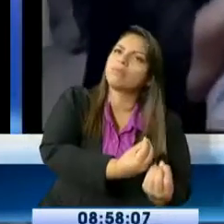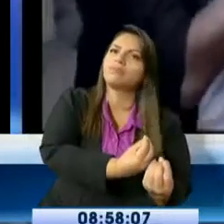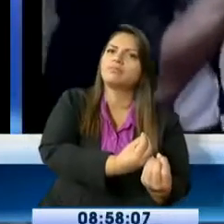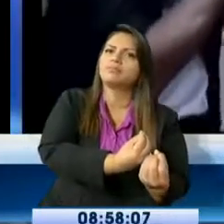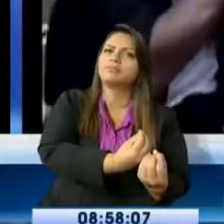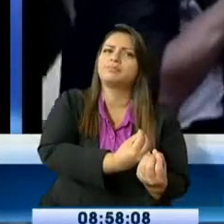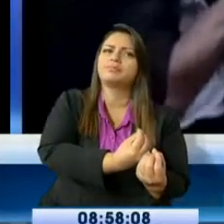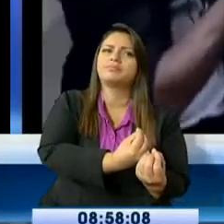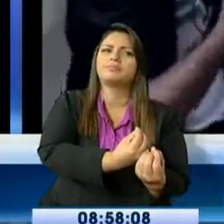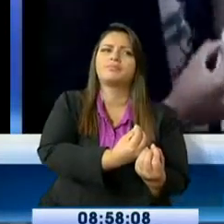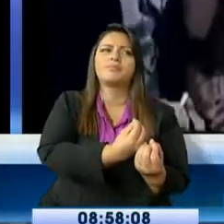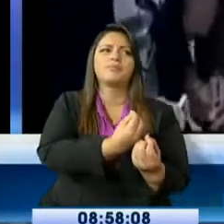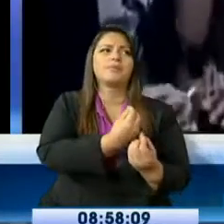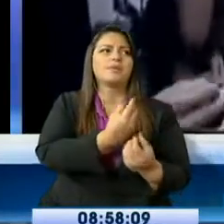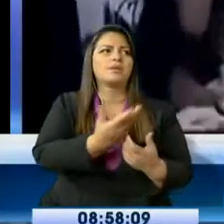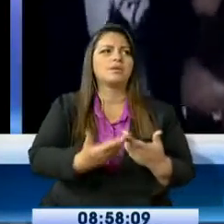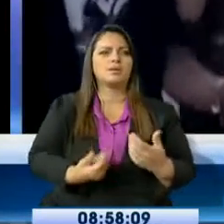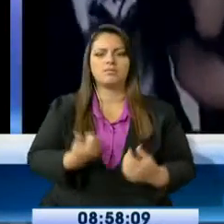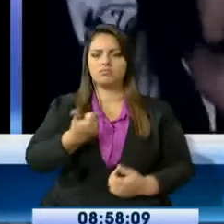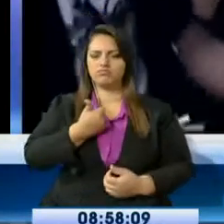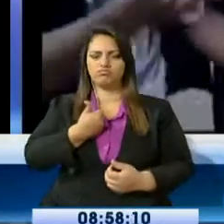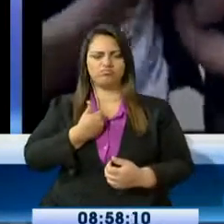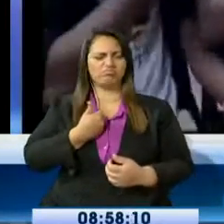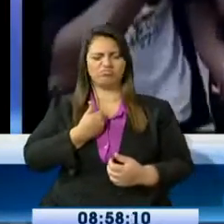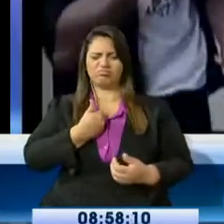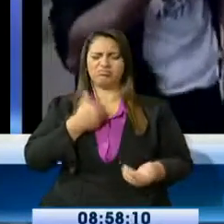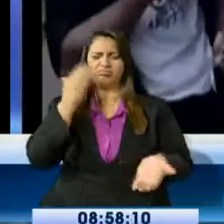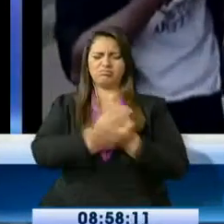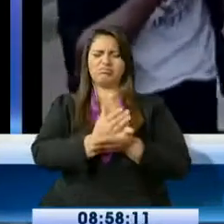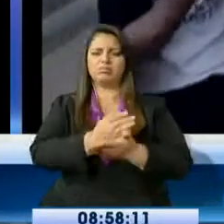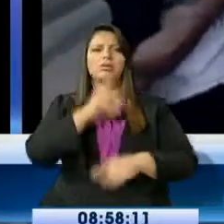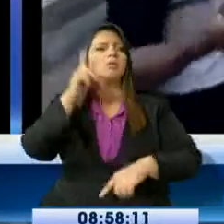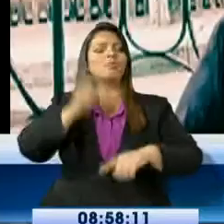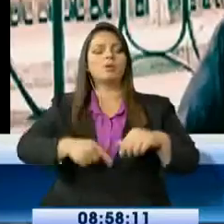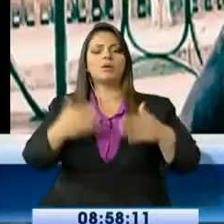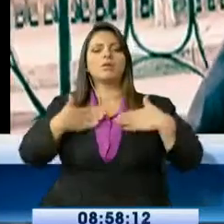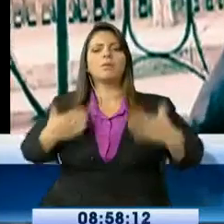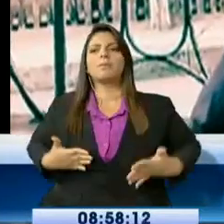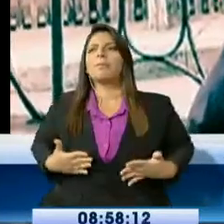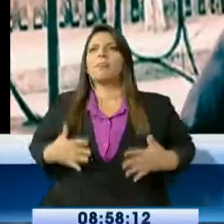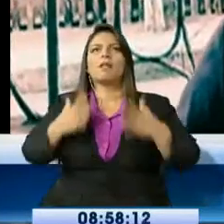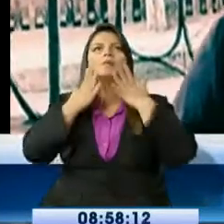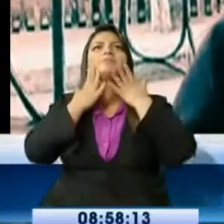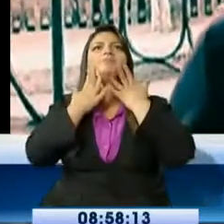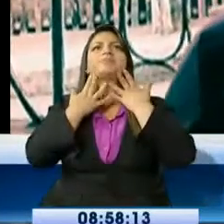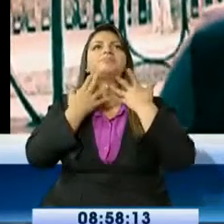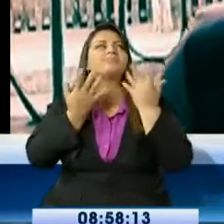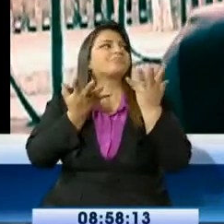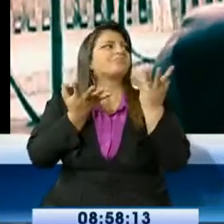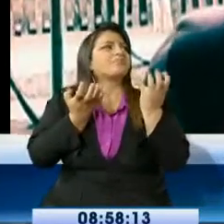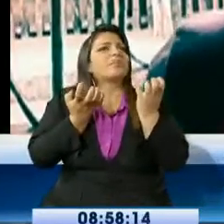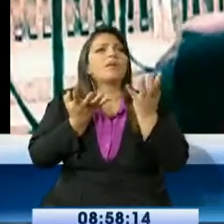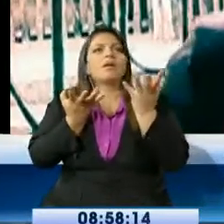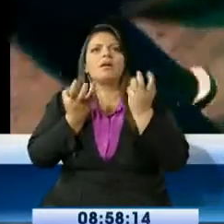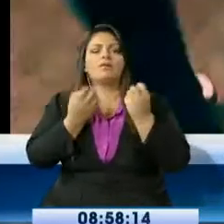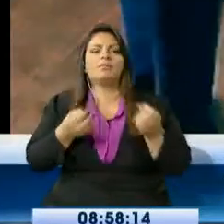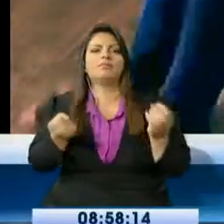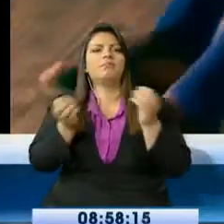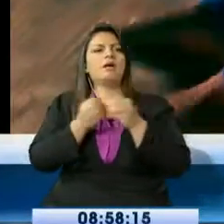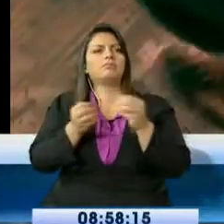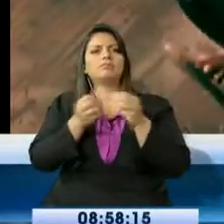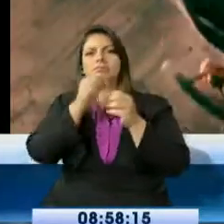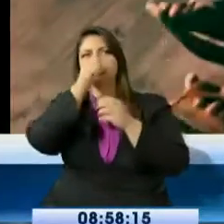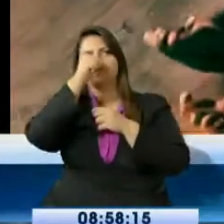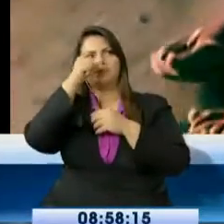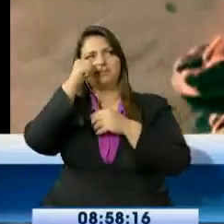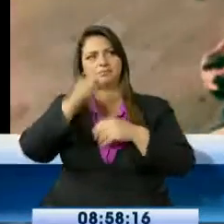y ya no podía, o sea, dejarlo, ya no podía, el cuerpo me pedía. Dice que siguió con este tipo de vida hasta que se enteró